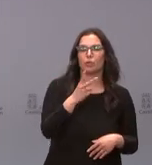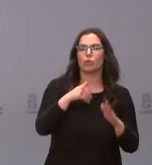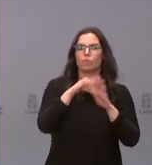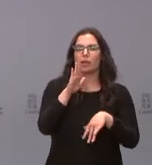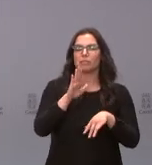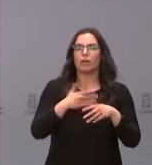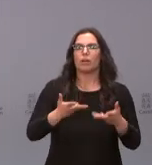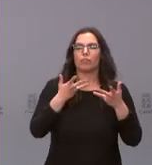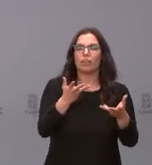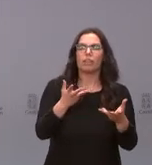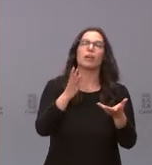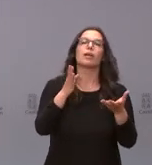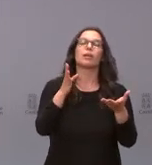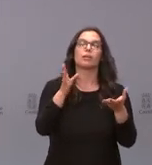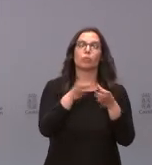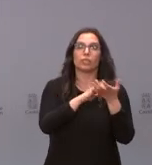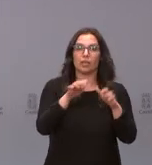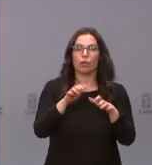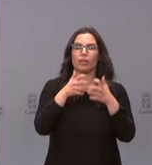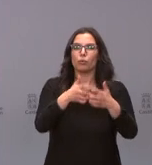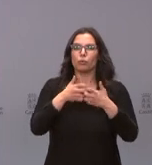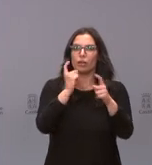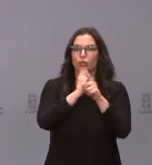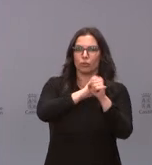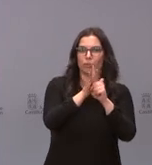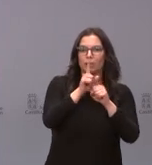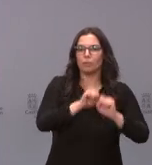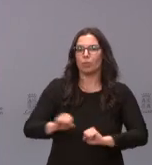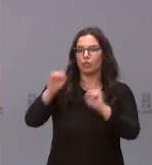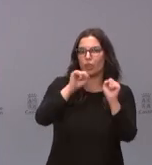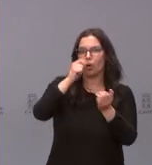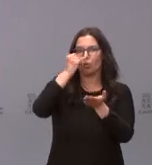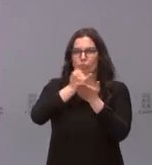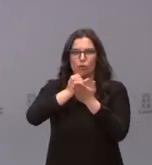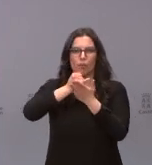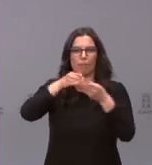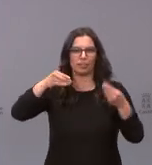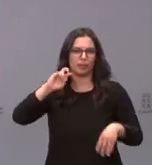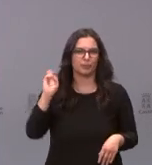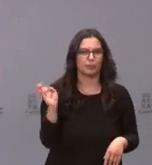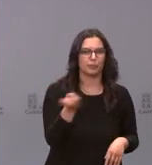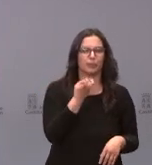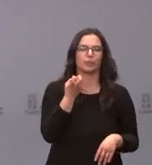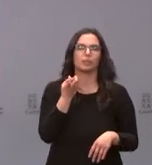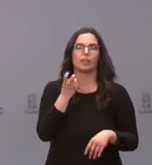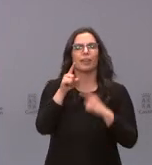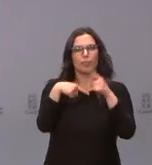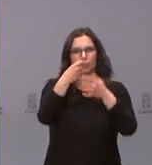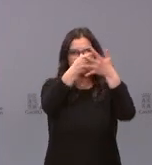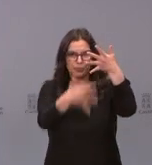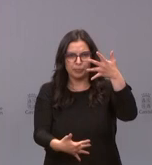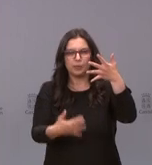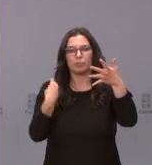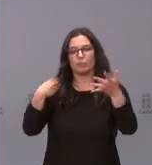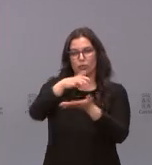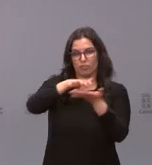León de medios de lucha contra el coronavirus, equipos de protección, test y otro tipo de material que verán relatado en la nota